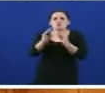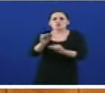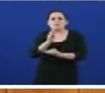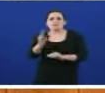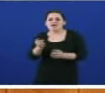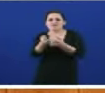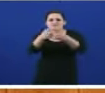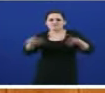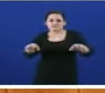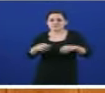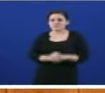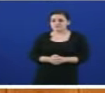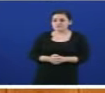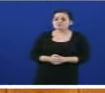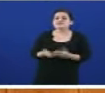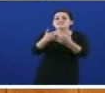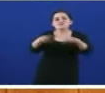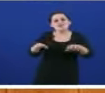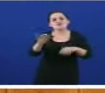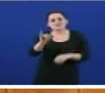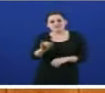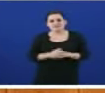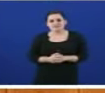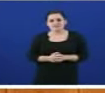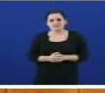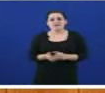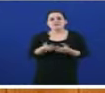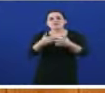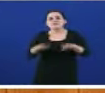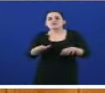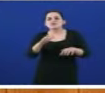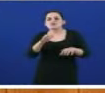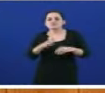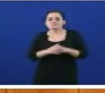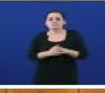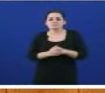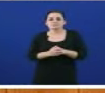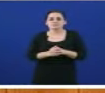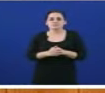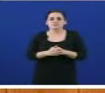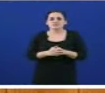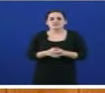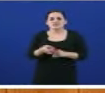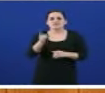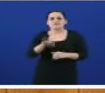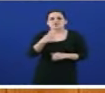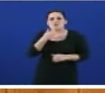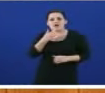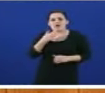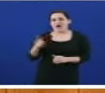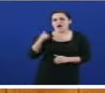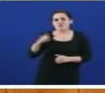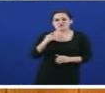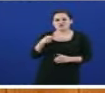señor Baltar, boas tardes, entre diversas faccións, todas elas coincidentes. Iso sí, en tirar proveito privado dos